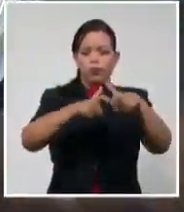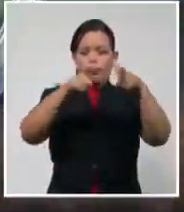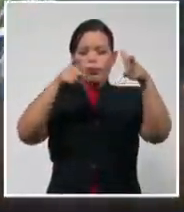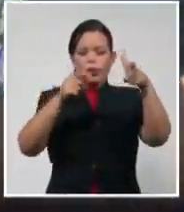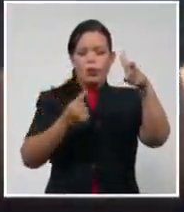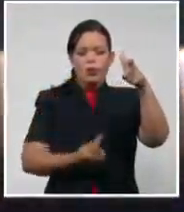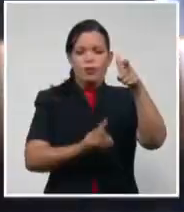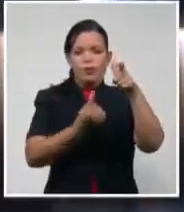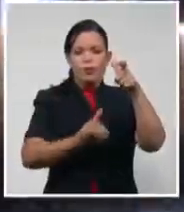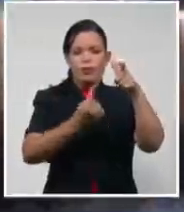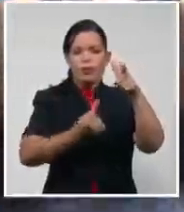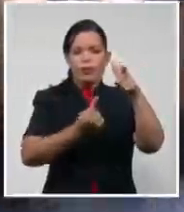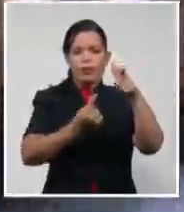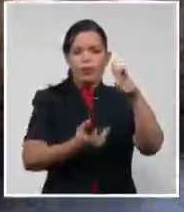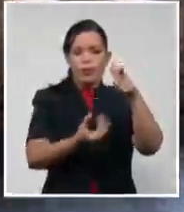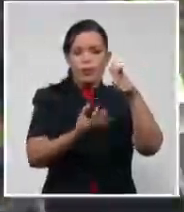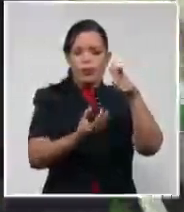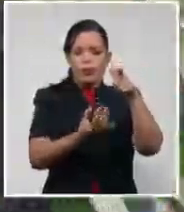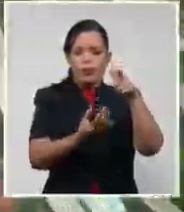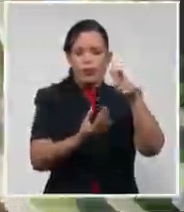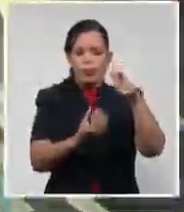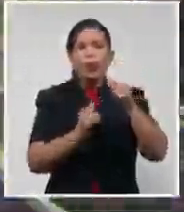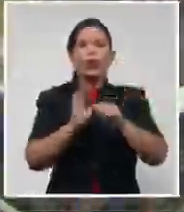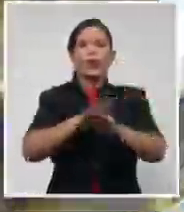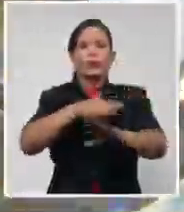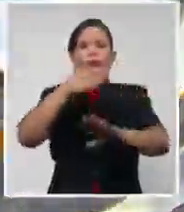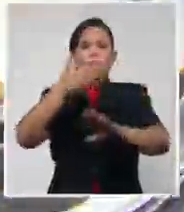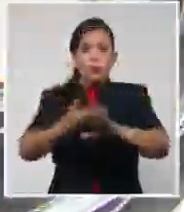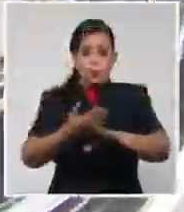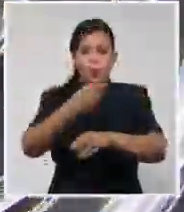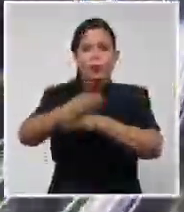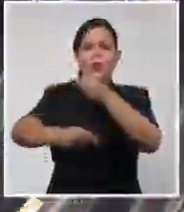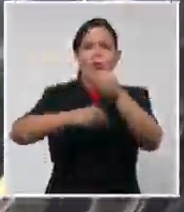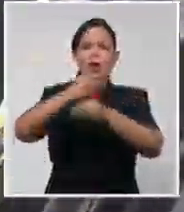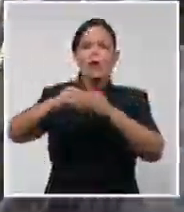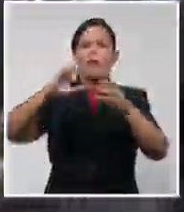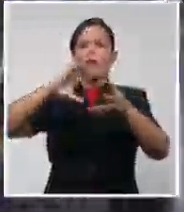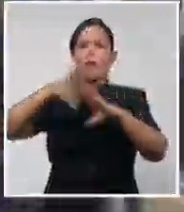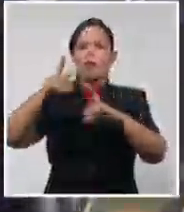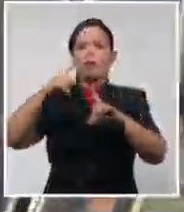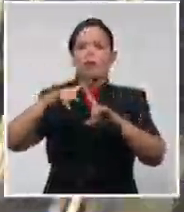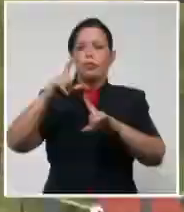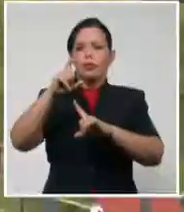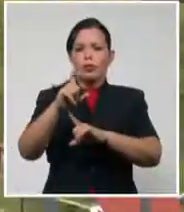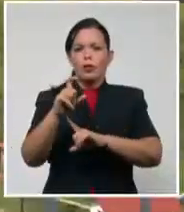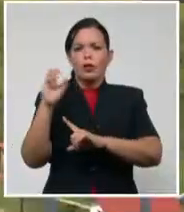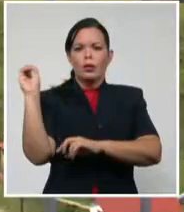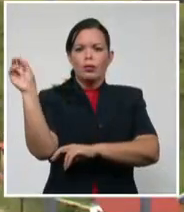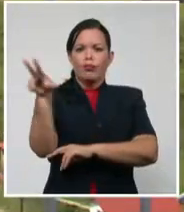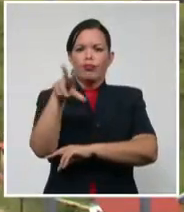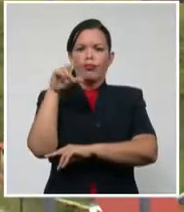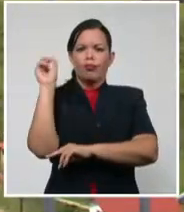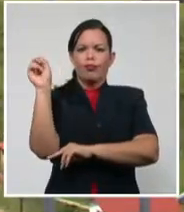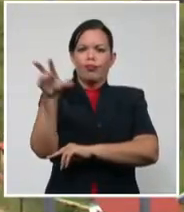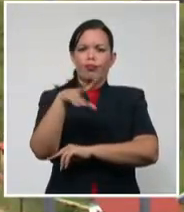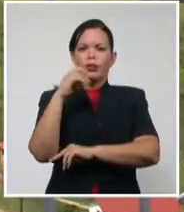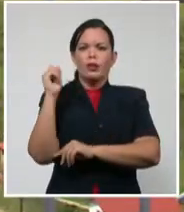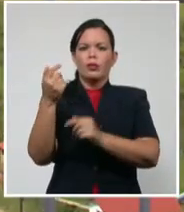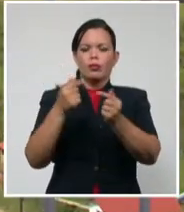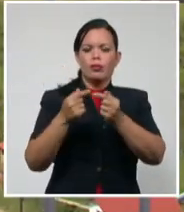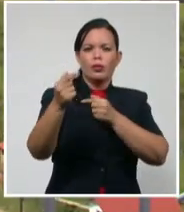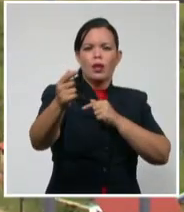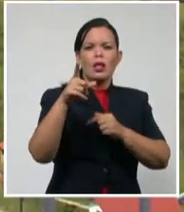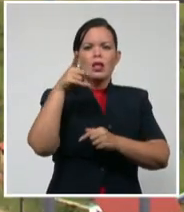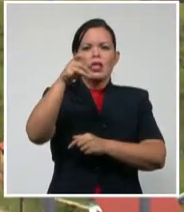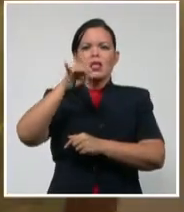instala un dispositivo mecánico que destella cada 5 segundos con un alcance geográfico de 17 millas. El faro de vino logística del